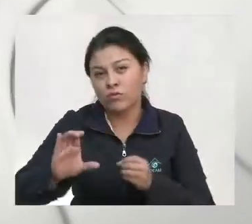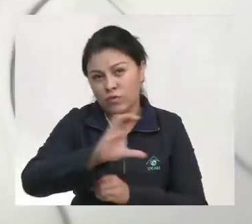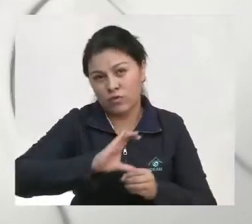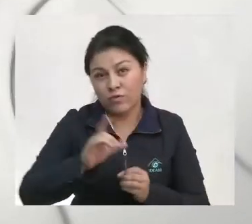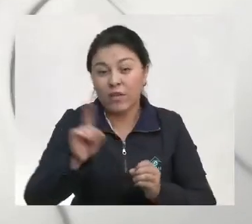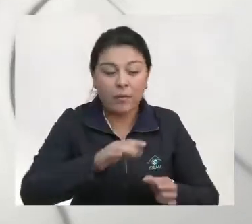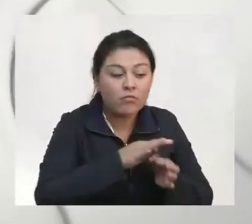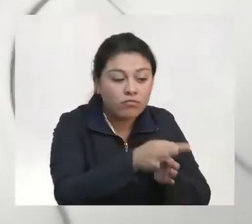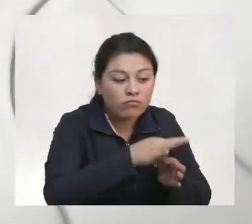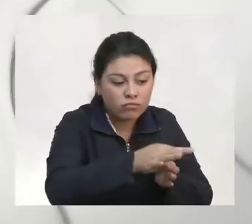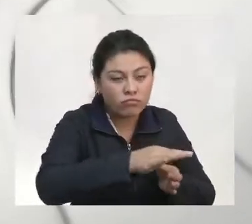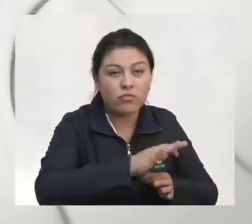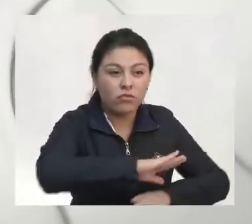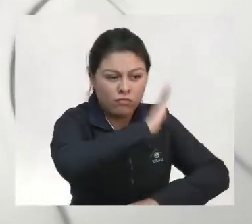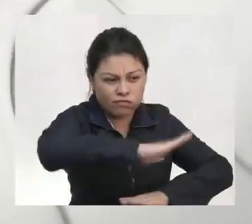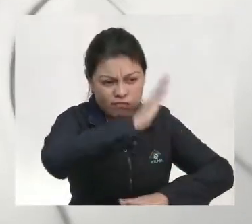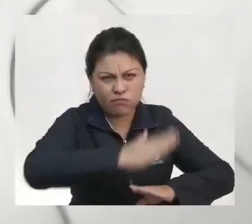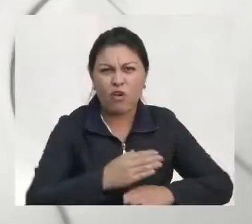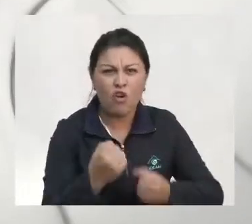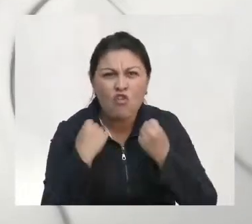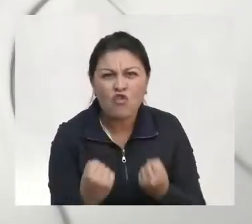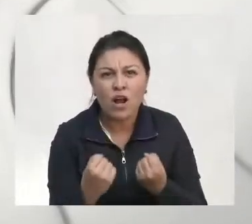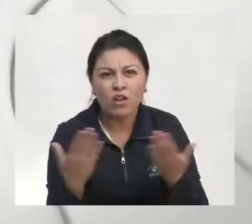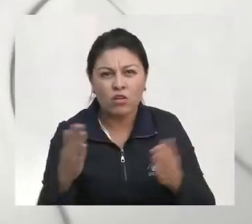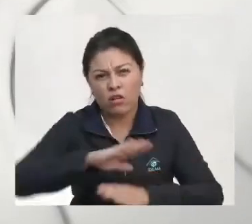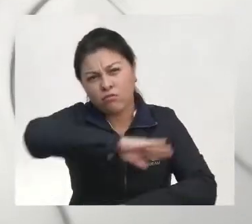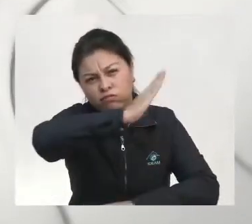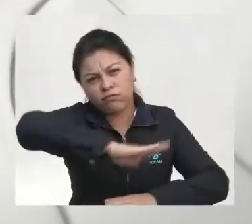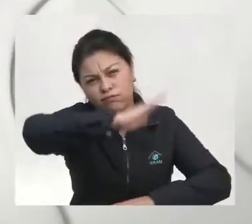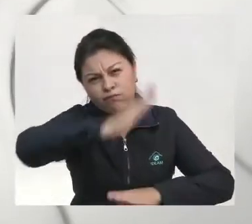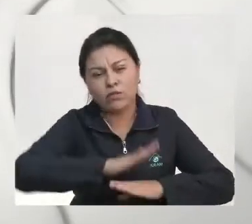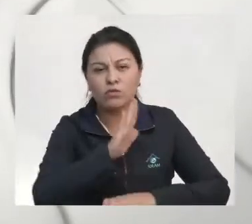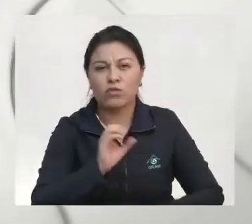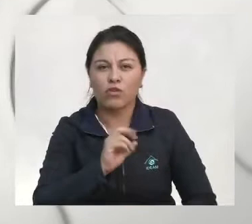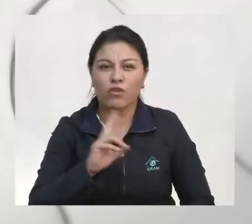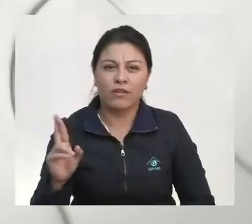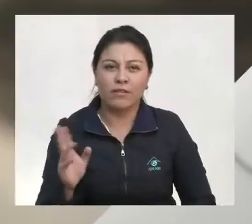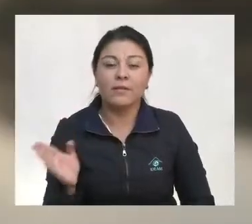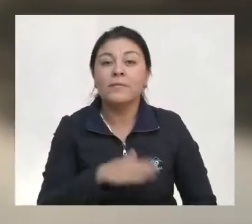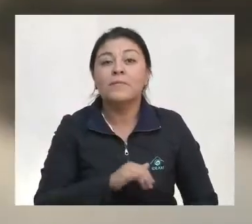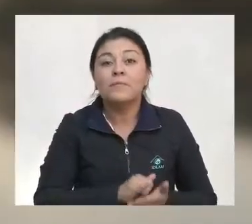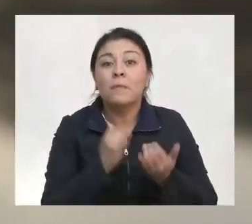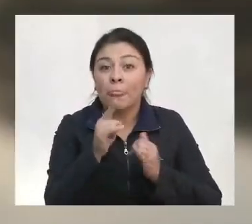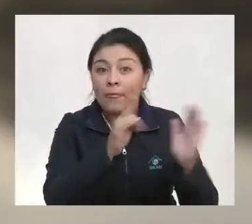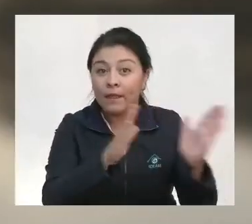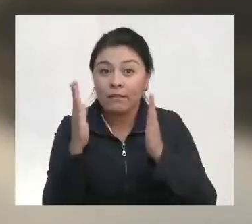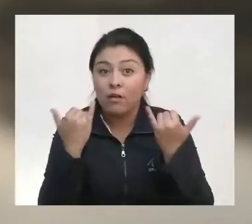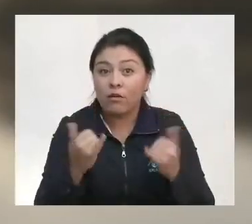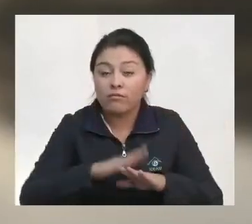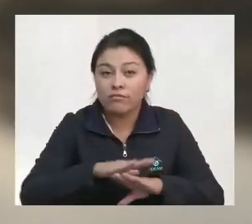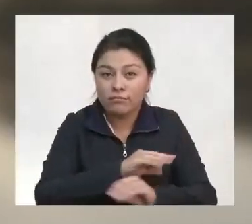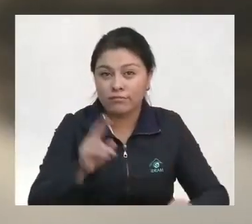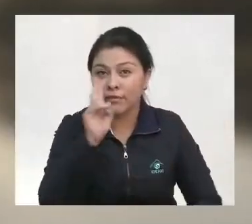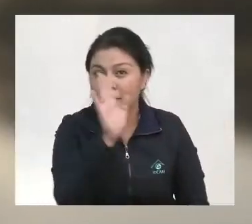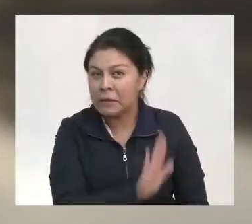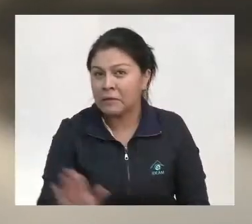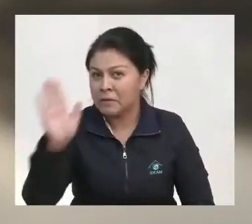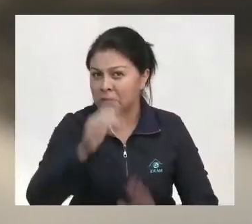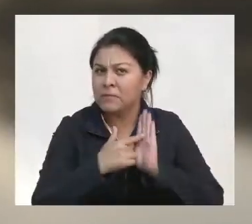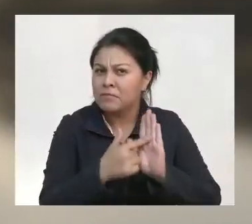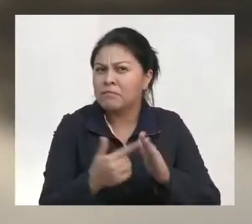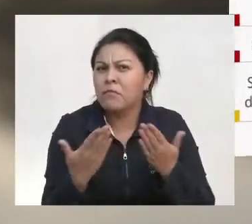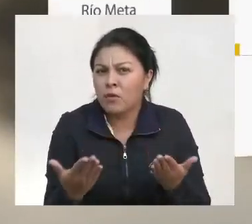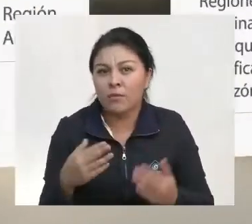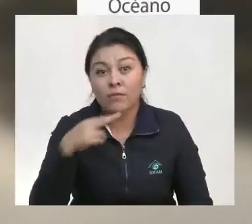y la sabana, las más intensas hacia los cerros orientales. Mucha atención a las principales alertas para hoy a nivel nacional.